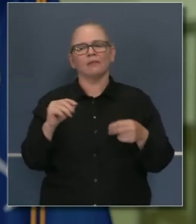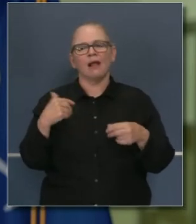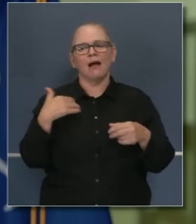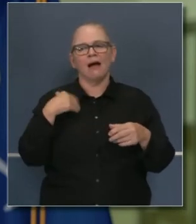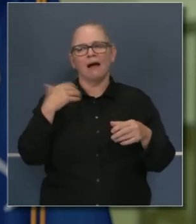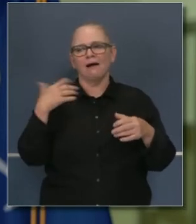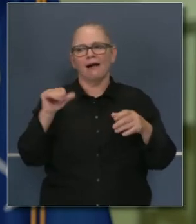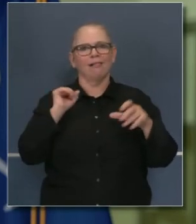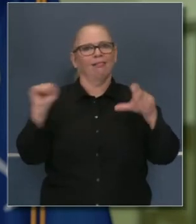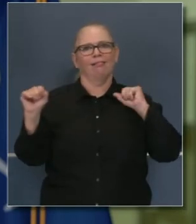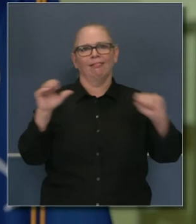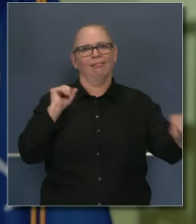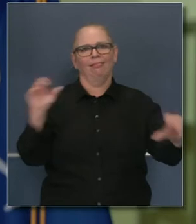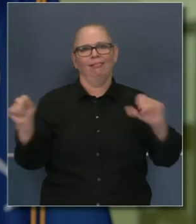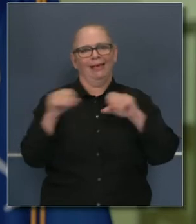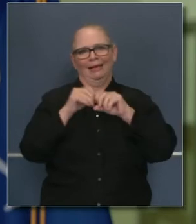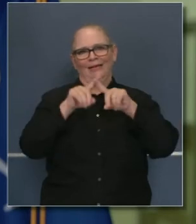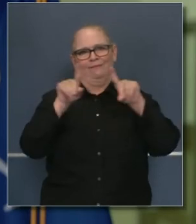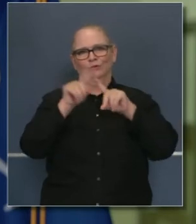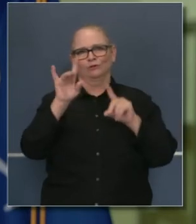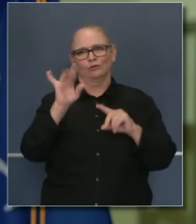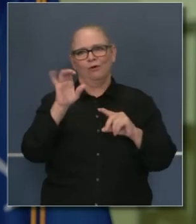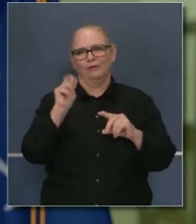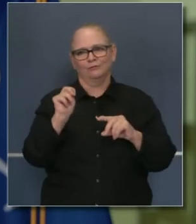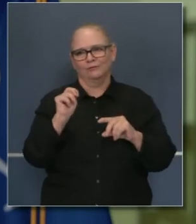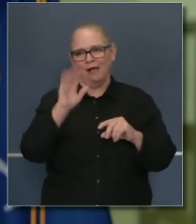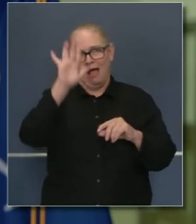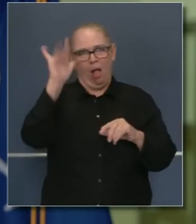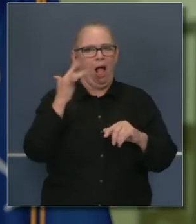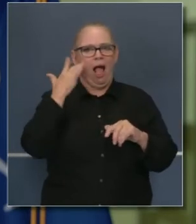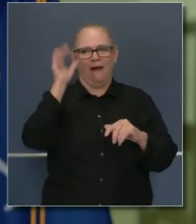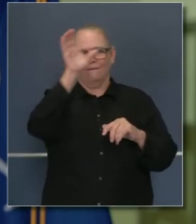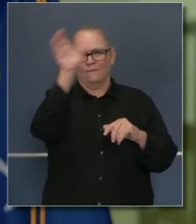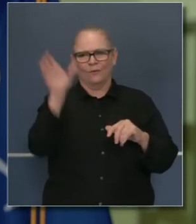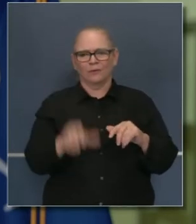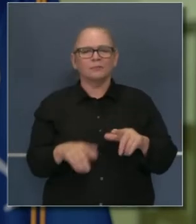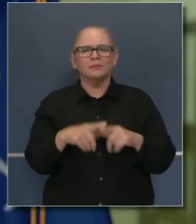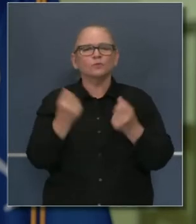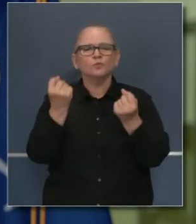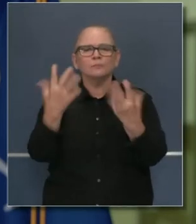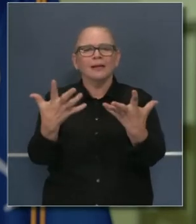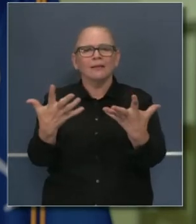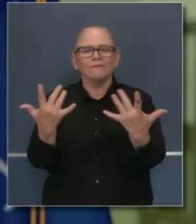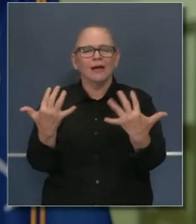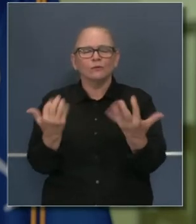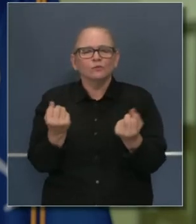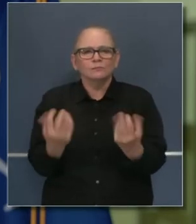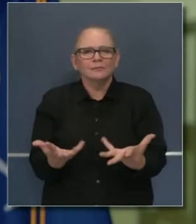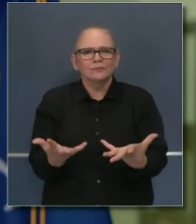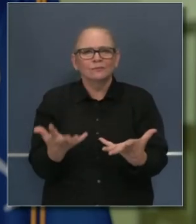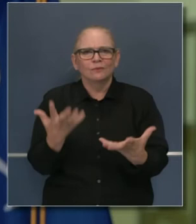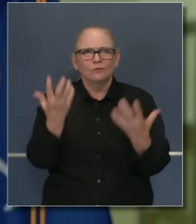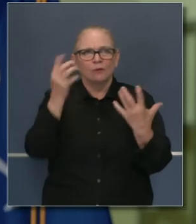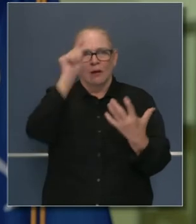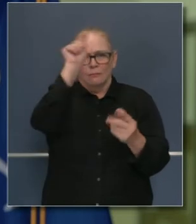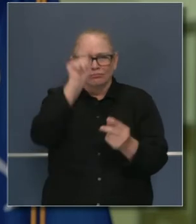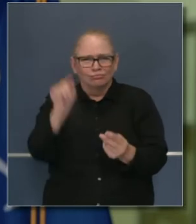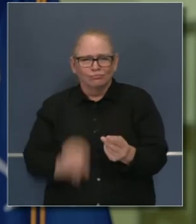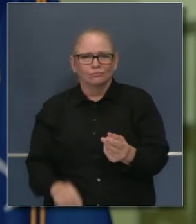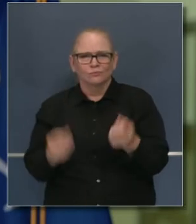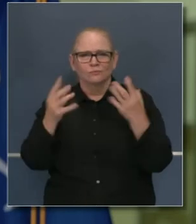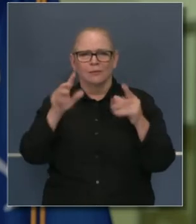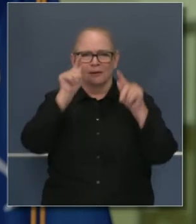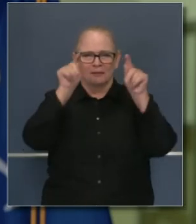estirado este esfuerzo. muchos condados que están sufriendo por estos relámpagos y todos estos incendios.